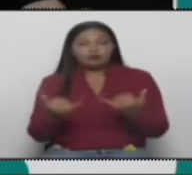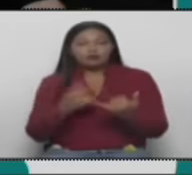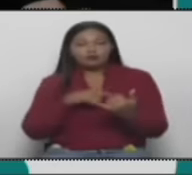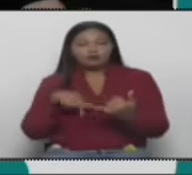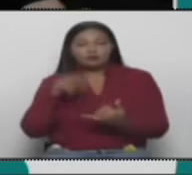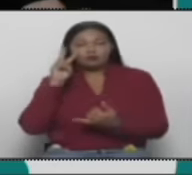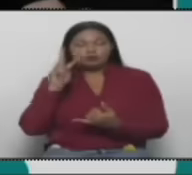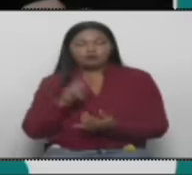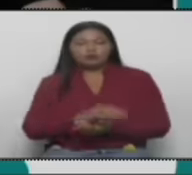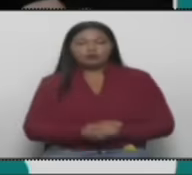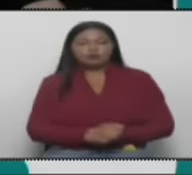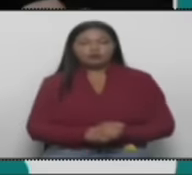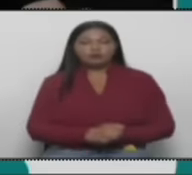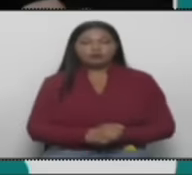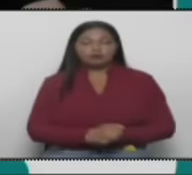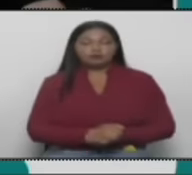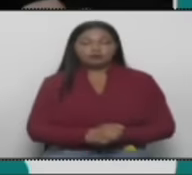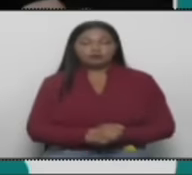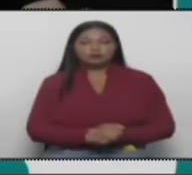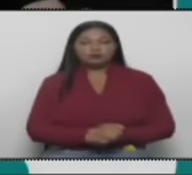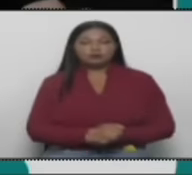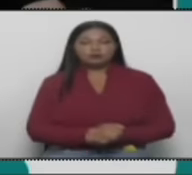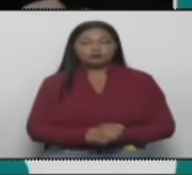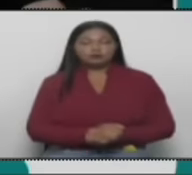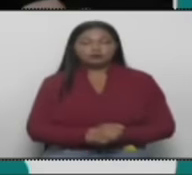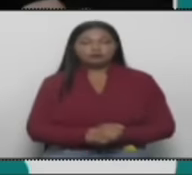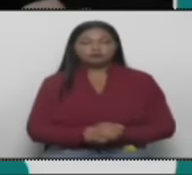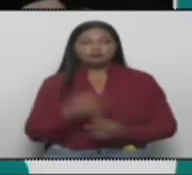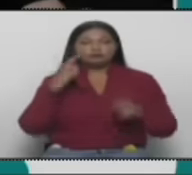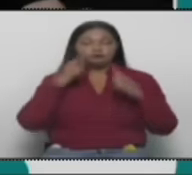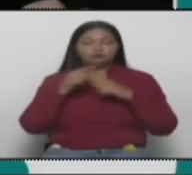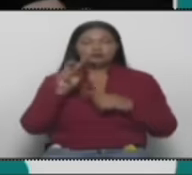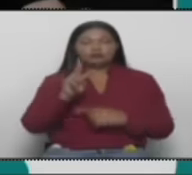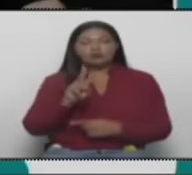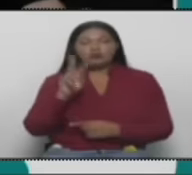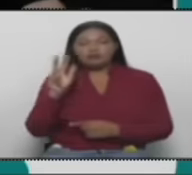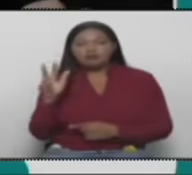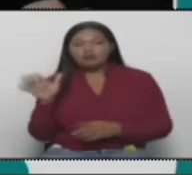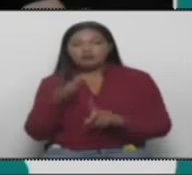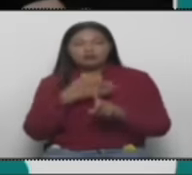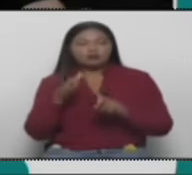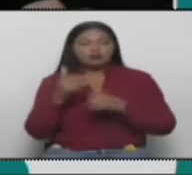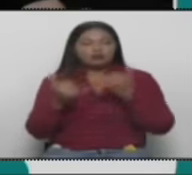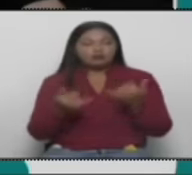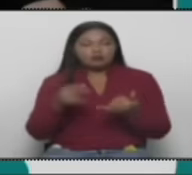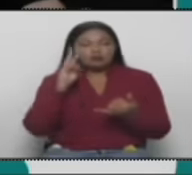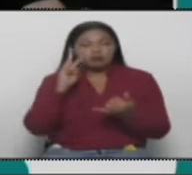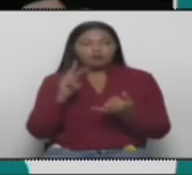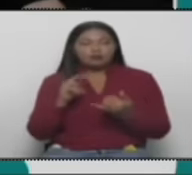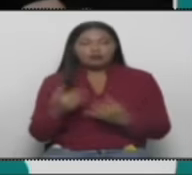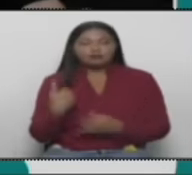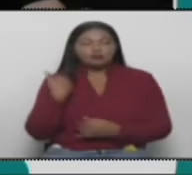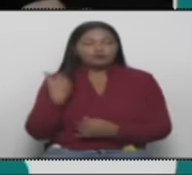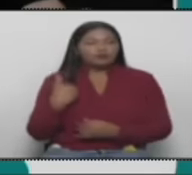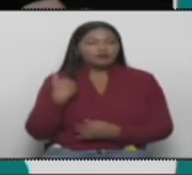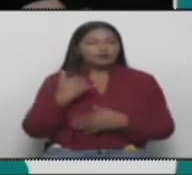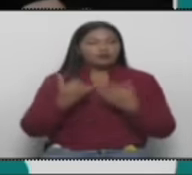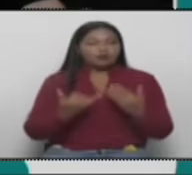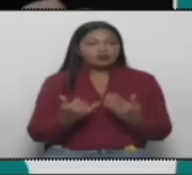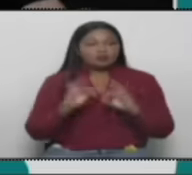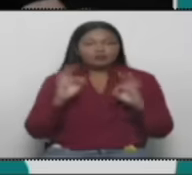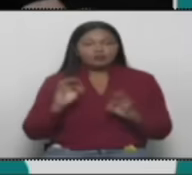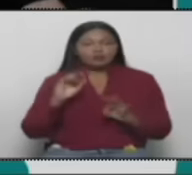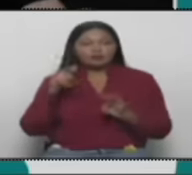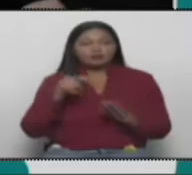elementos en lo que respecta a las dos, tres agresiones que sufrió la plataforma de